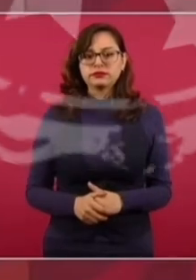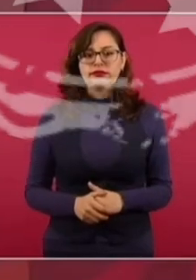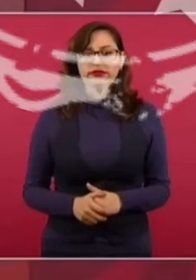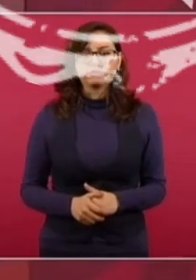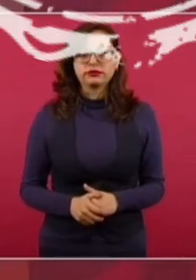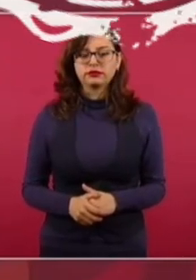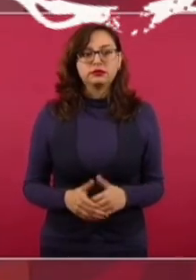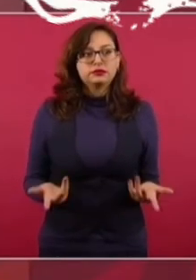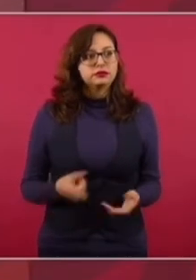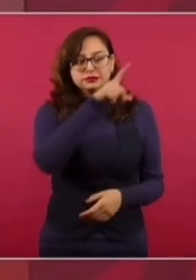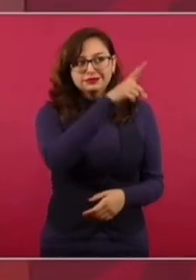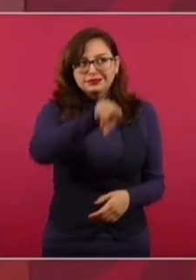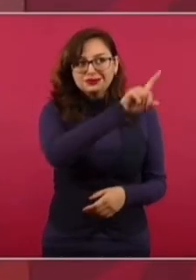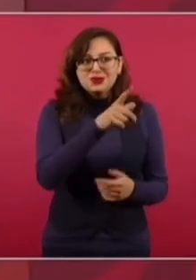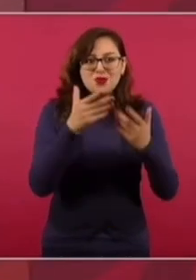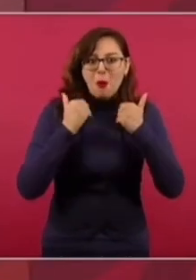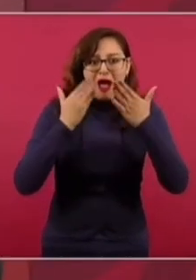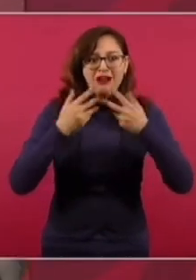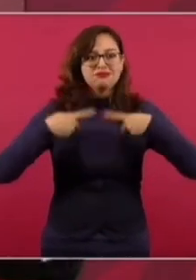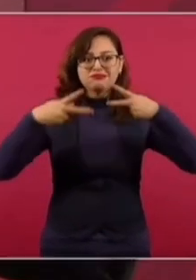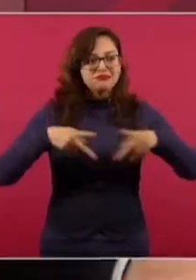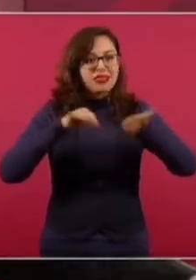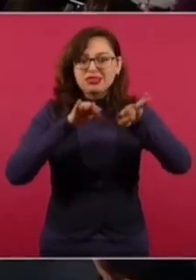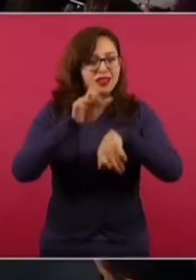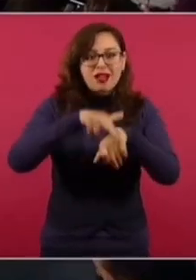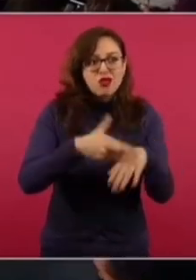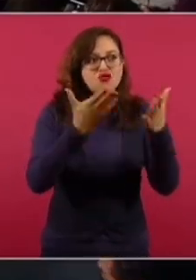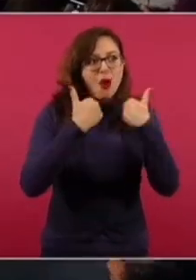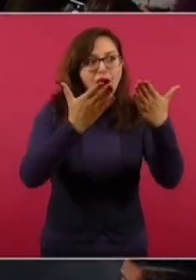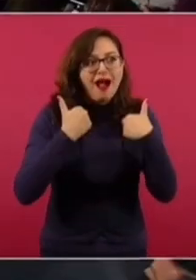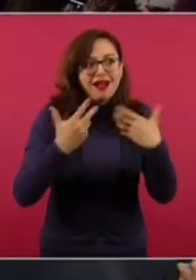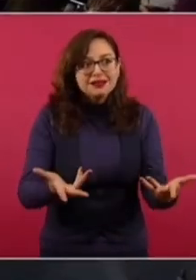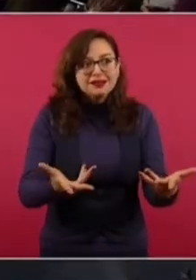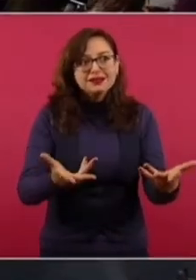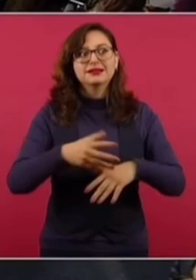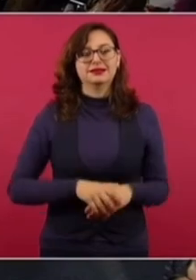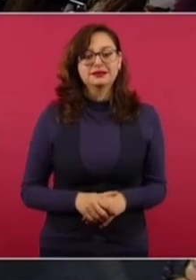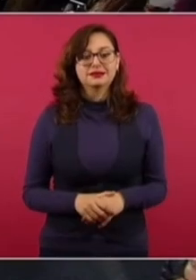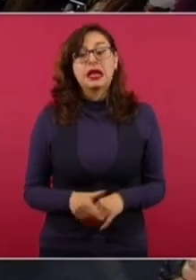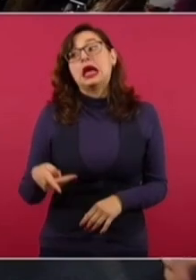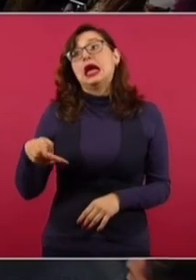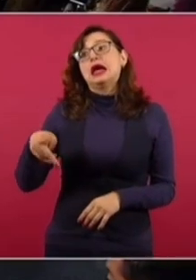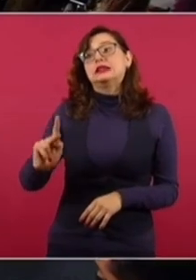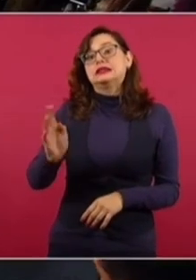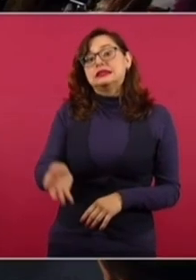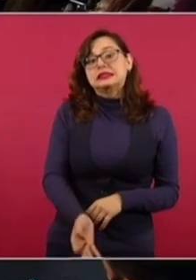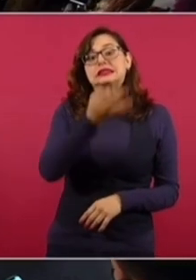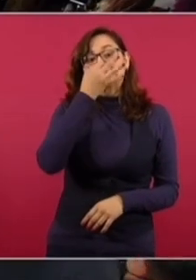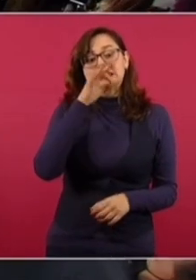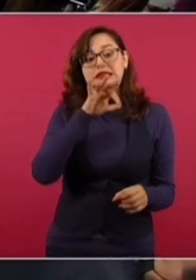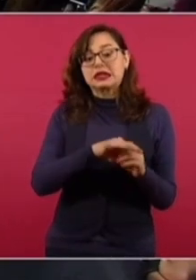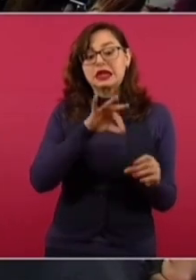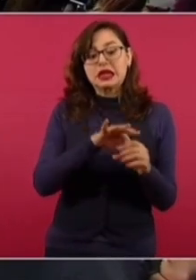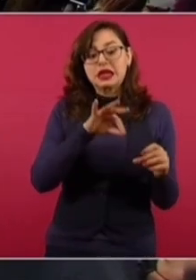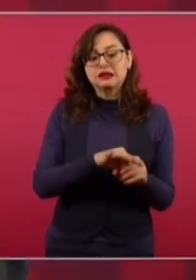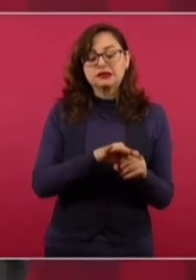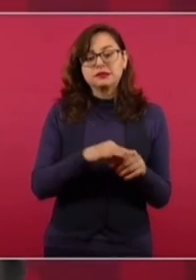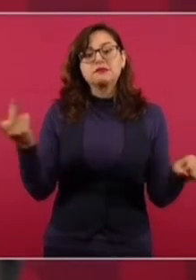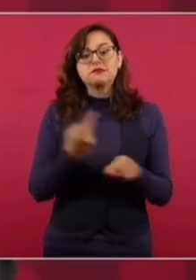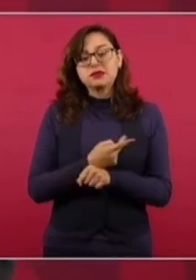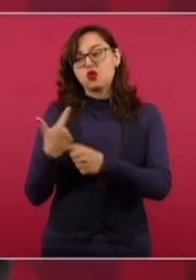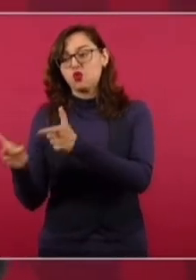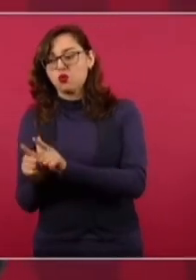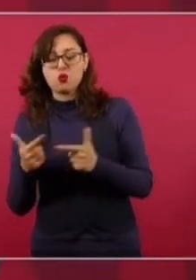No hay fuerza de trabajo. Ah, pero como vienen las elecciones, tanto unos como otros,